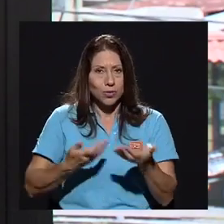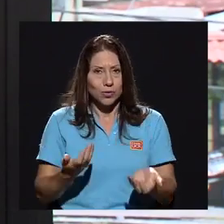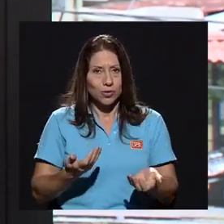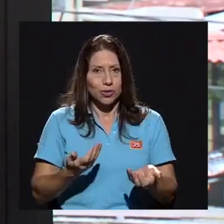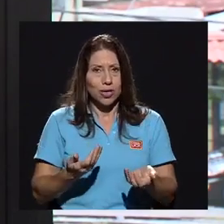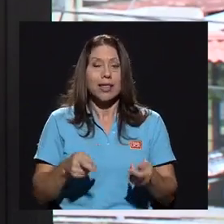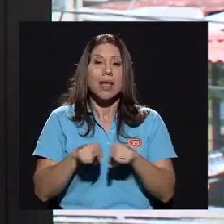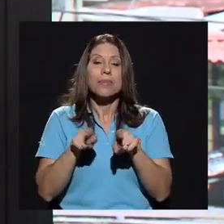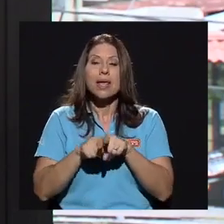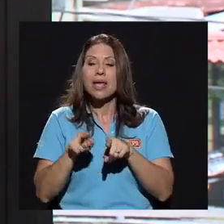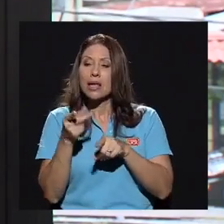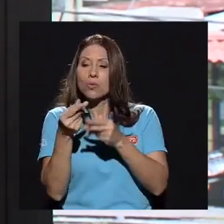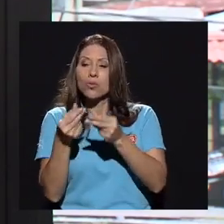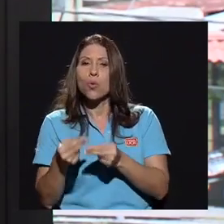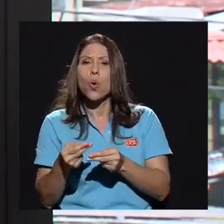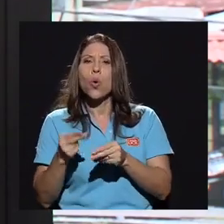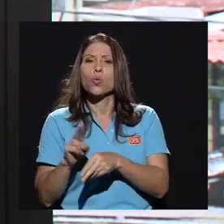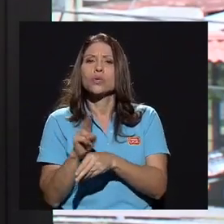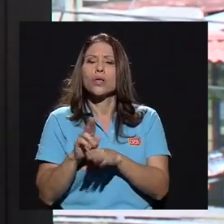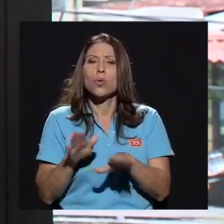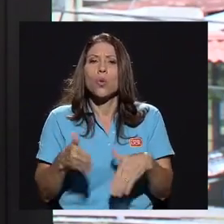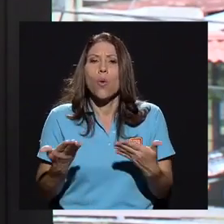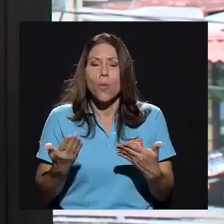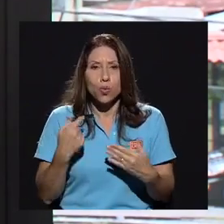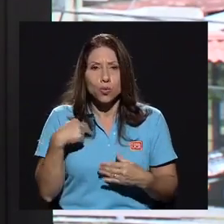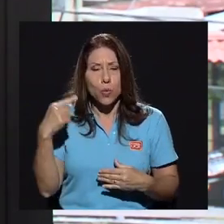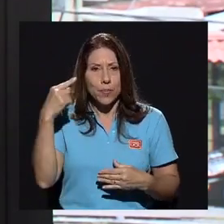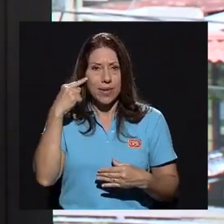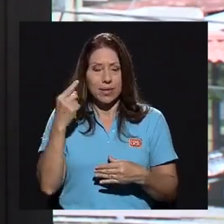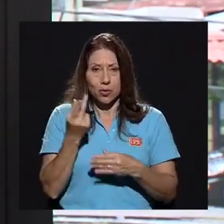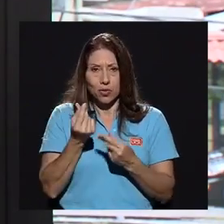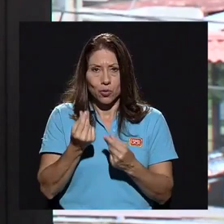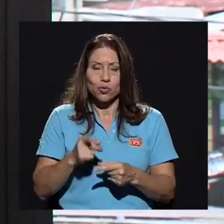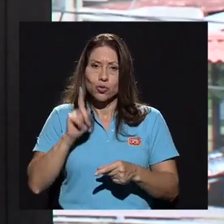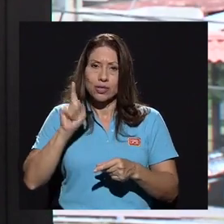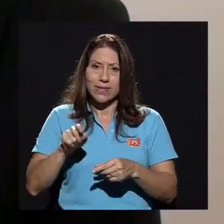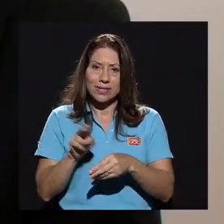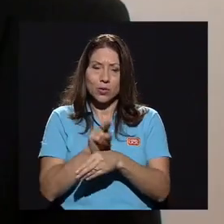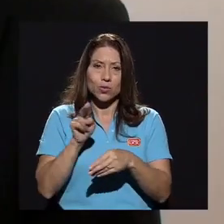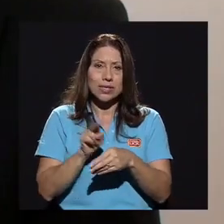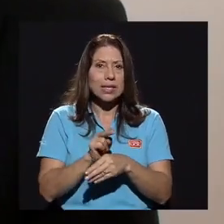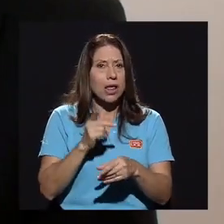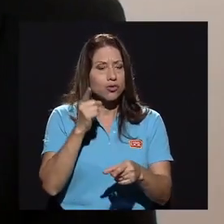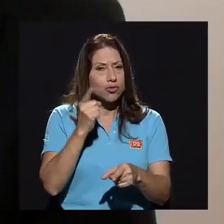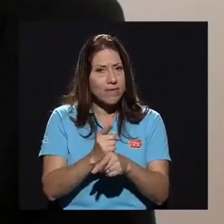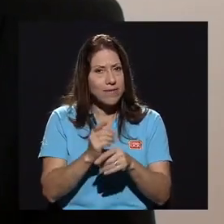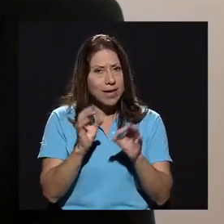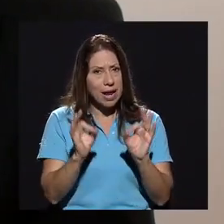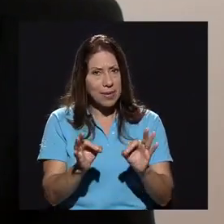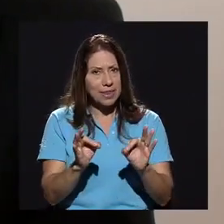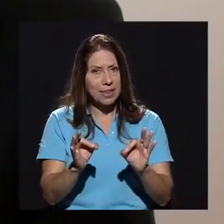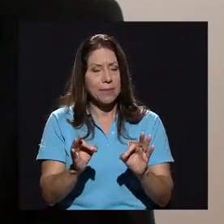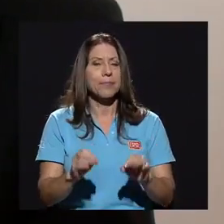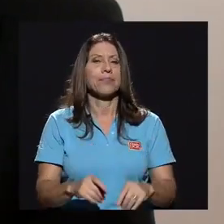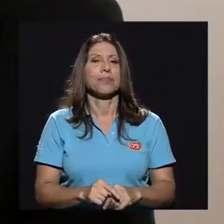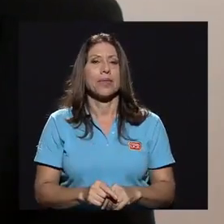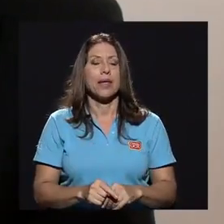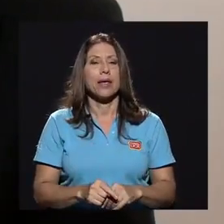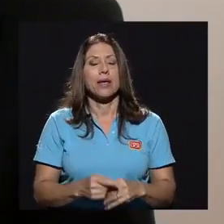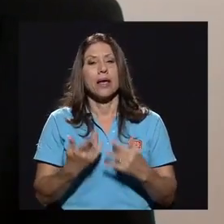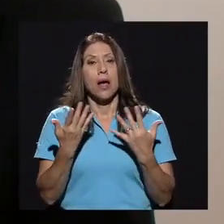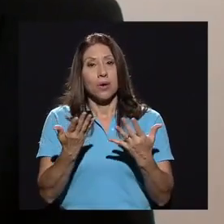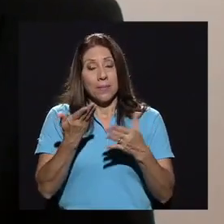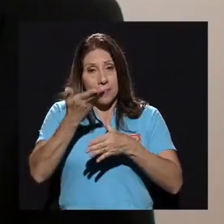usando. Pienso yo que los recursos tienen que ser utilizados eficazmente. Sí me preocupa, porque